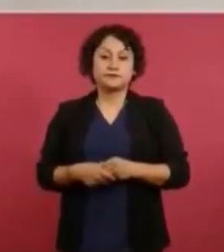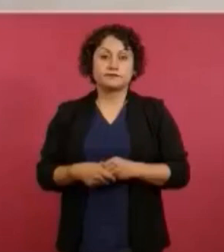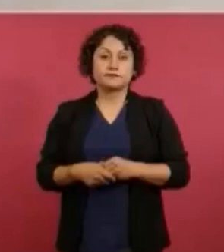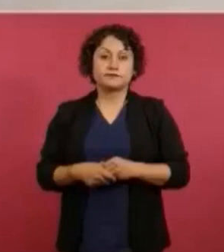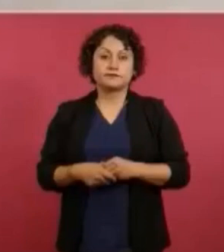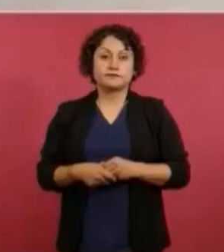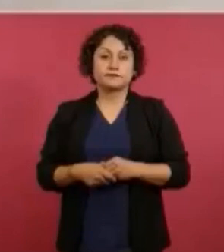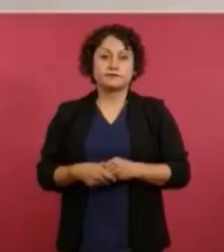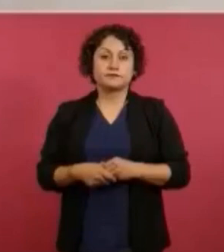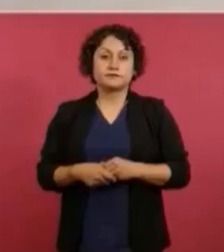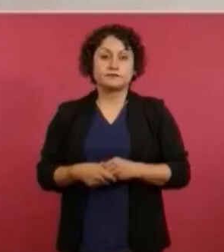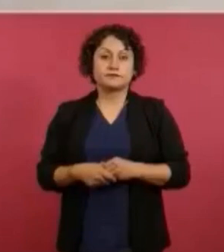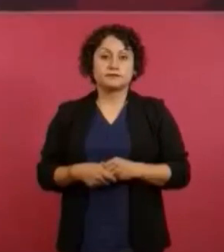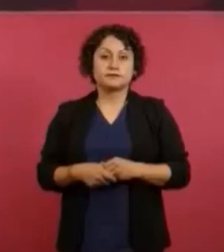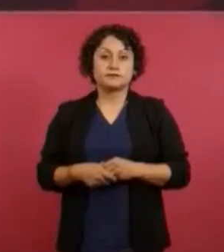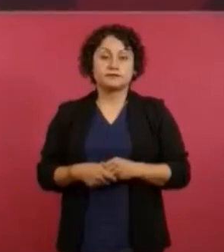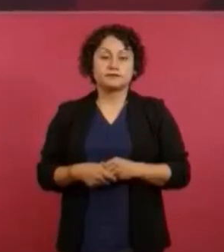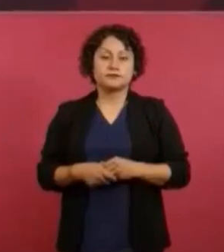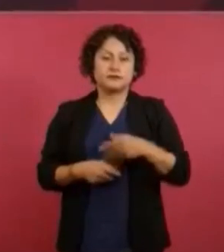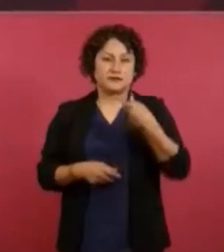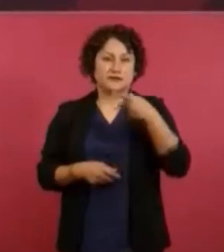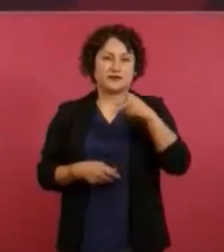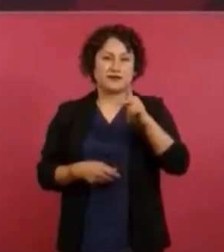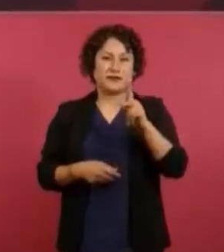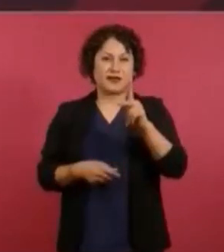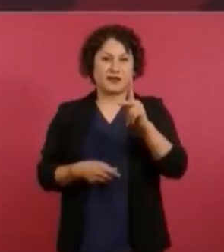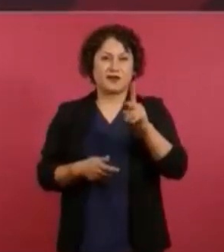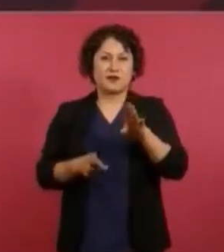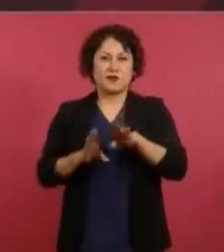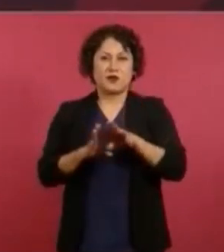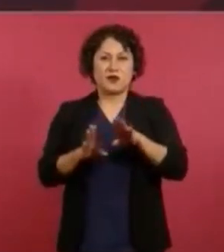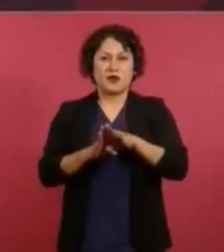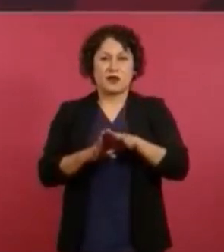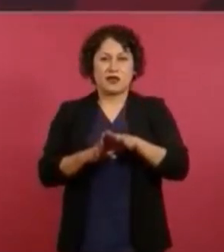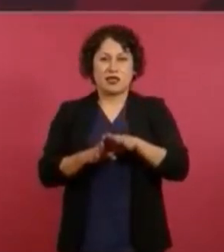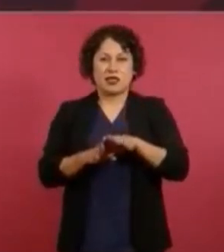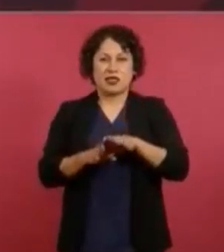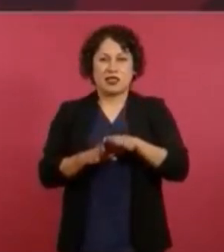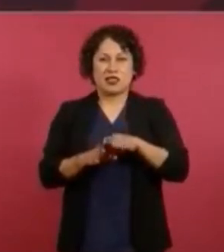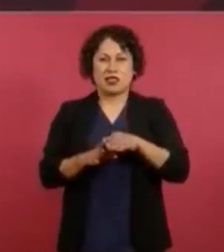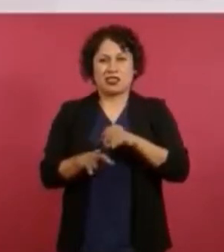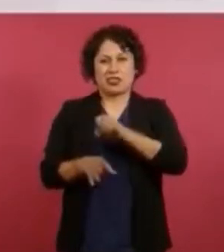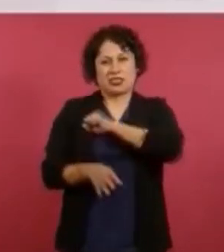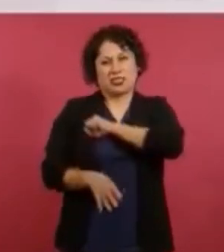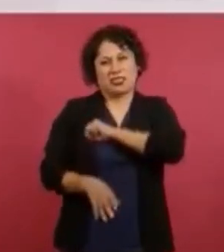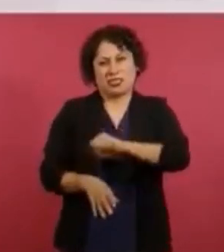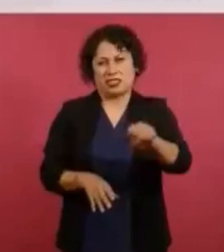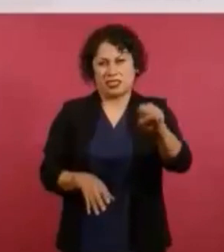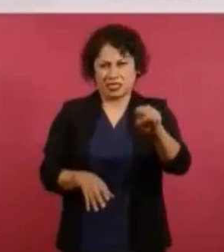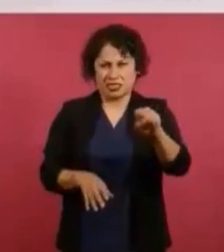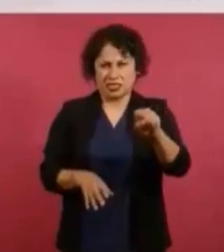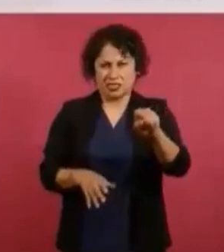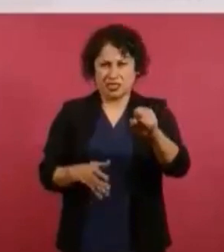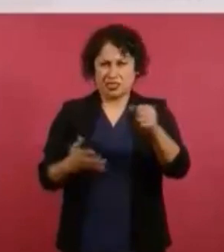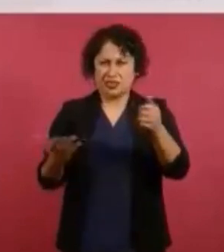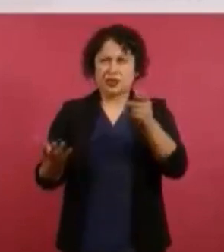ensañarse, ese es el término,